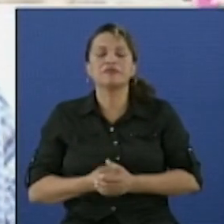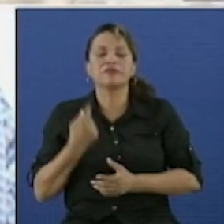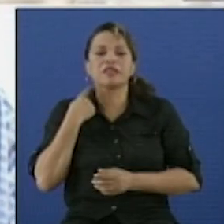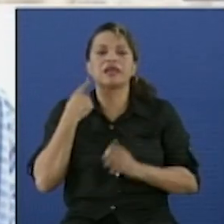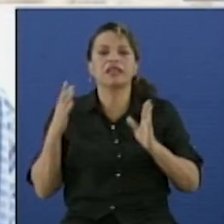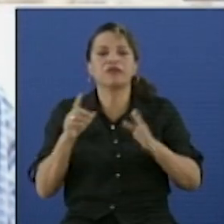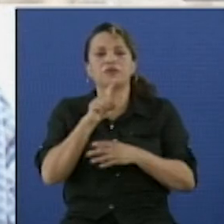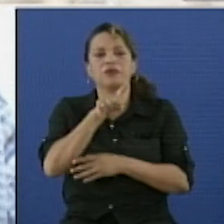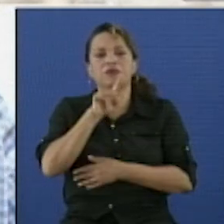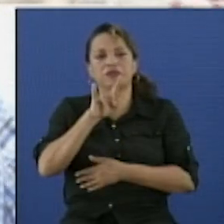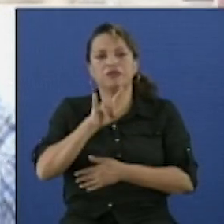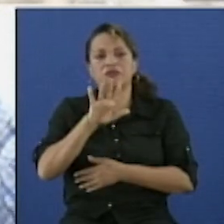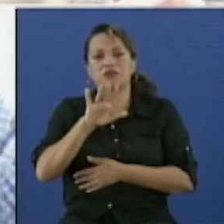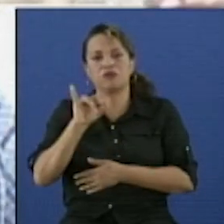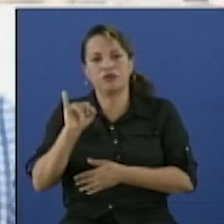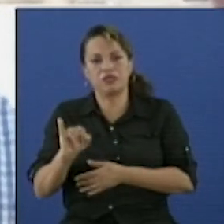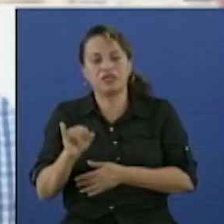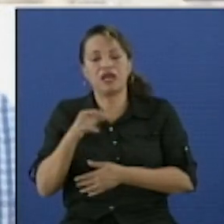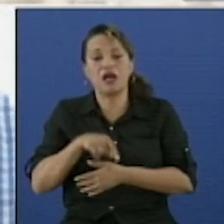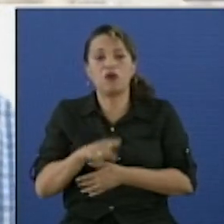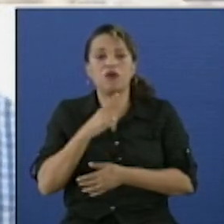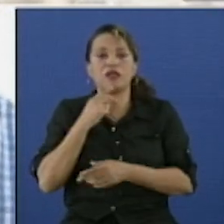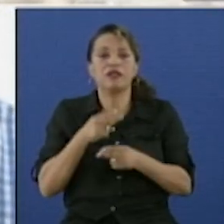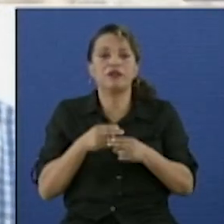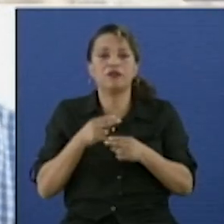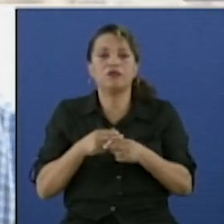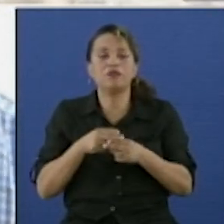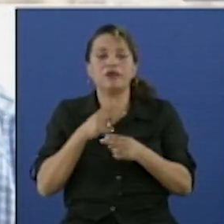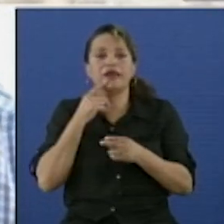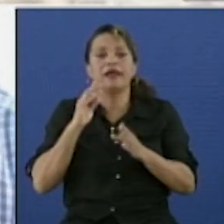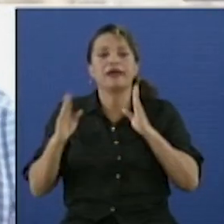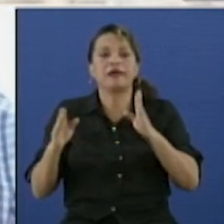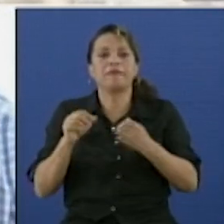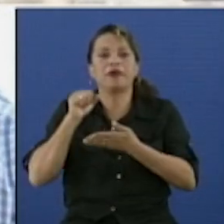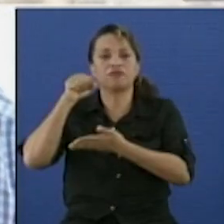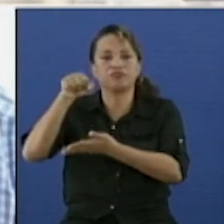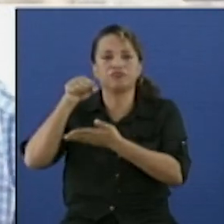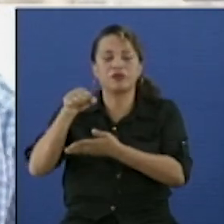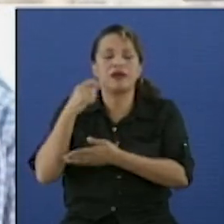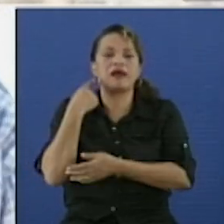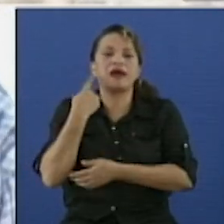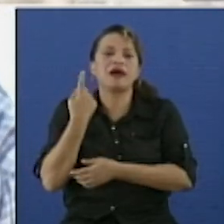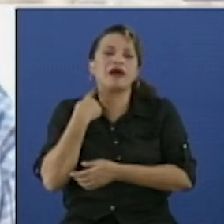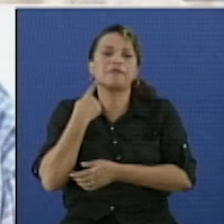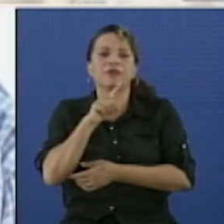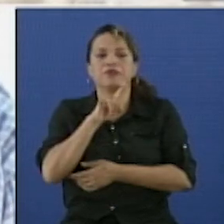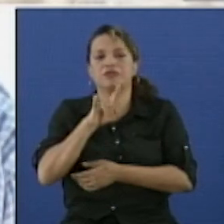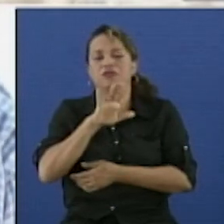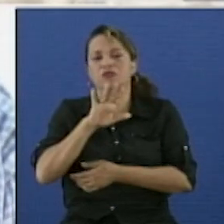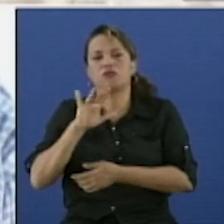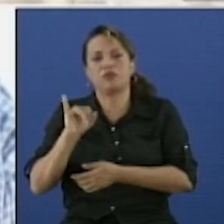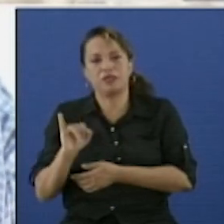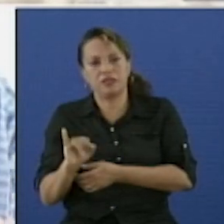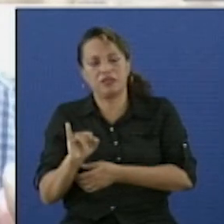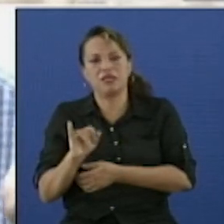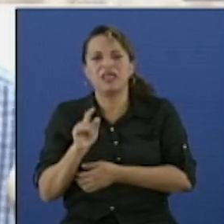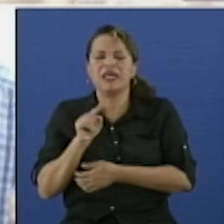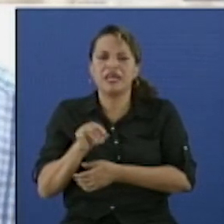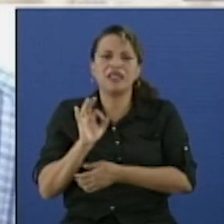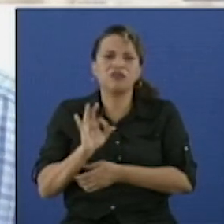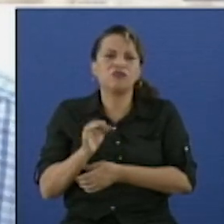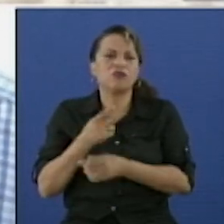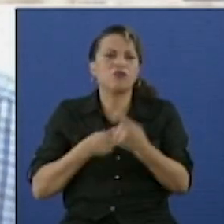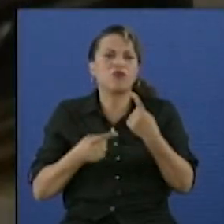año 56. Es lo que llaman algunos la campaña de alfabetización del año 56, aunque realmente eso quedó